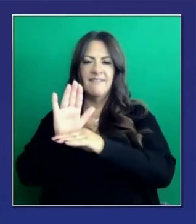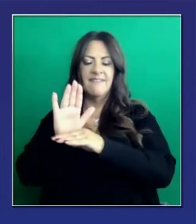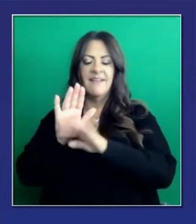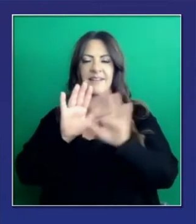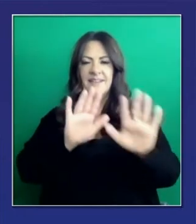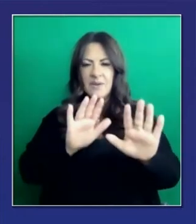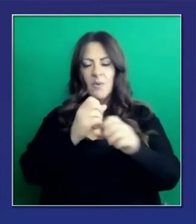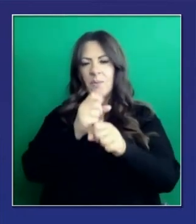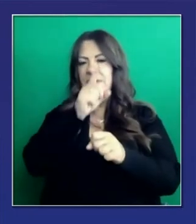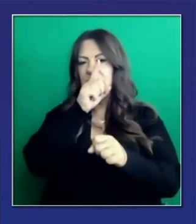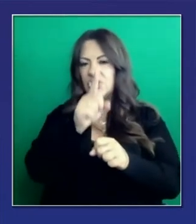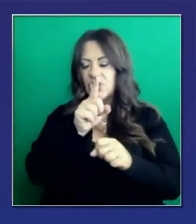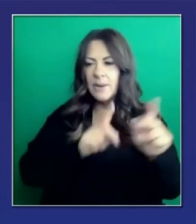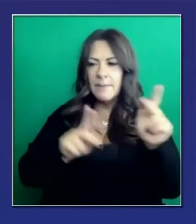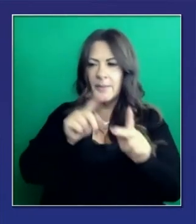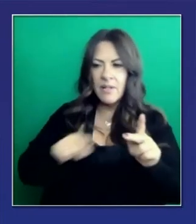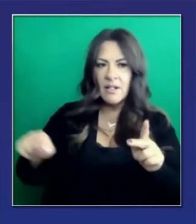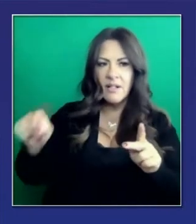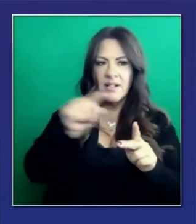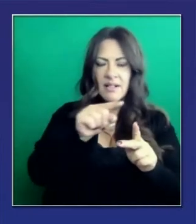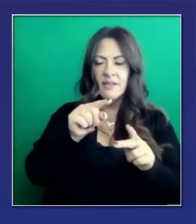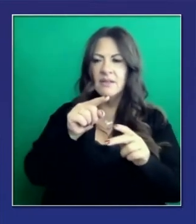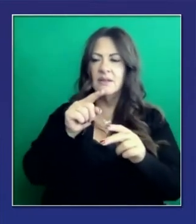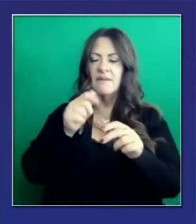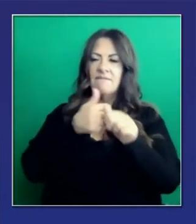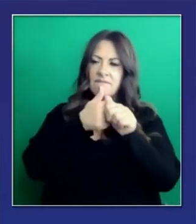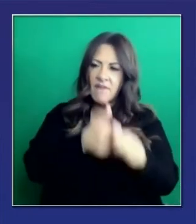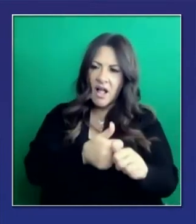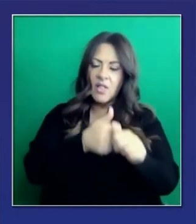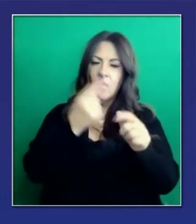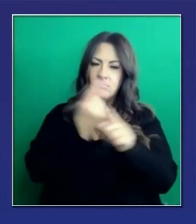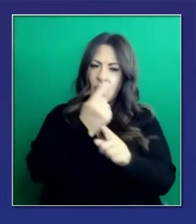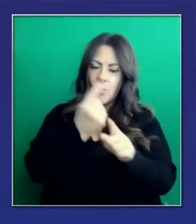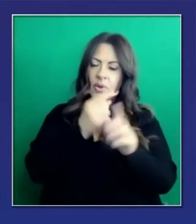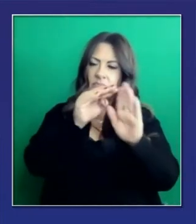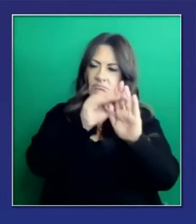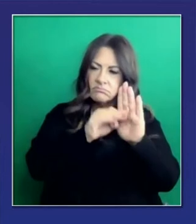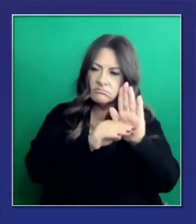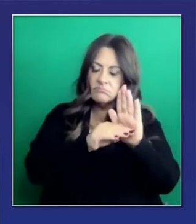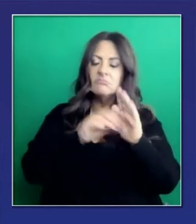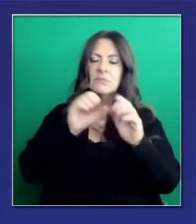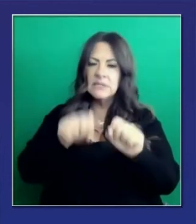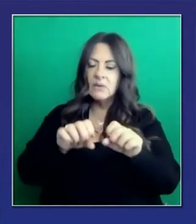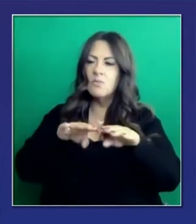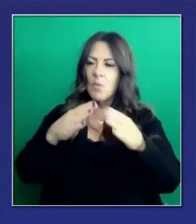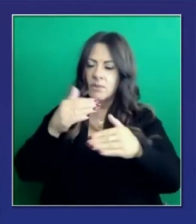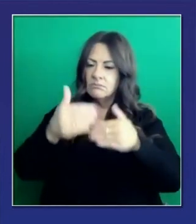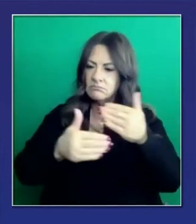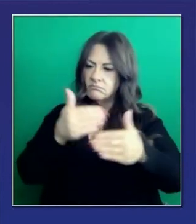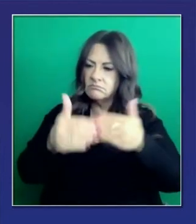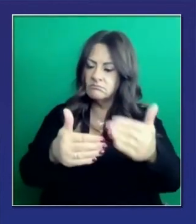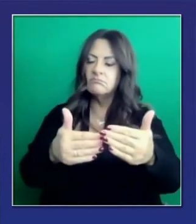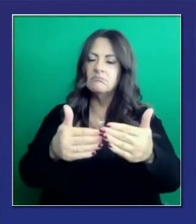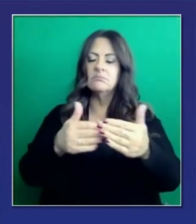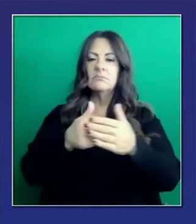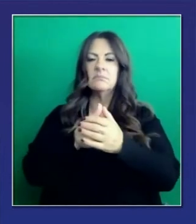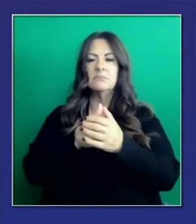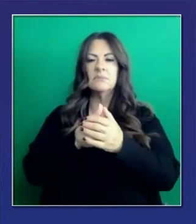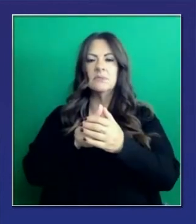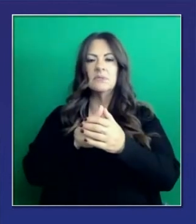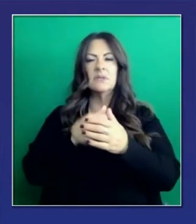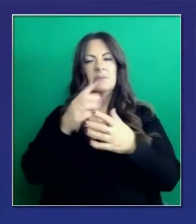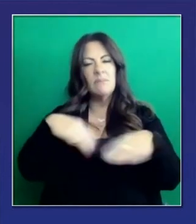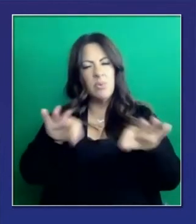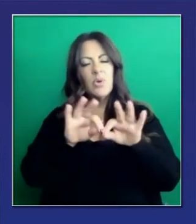asegurándonos de que la gente esté preparada para cumplir con todas las normas. Es así como lo estamos tratando de resolver. No soy ingenuo, pero